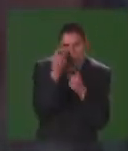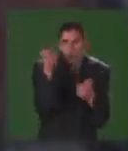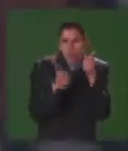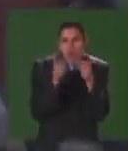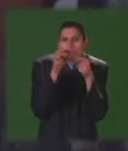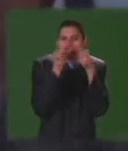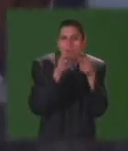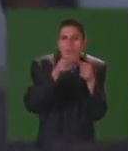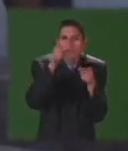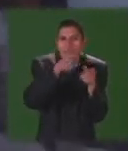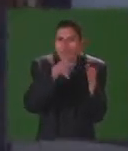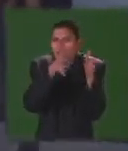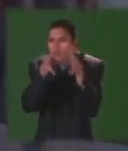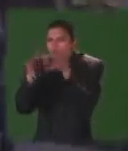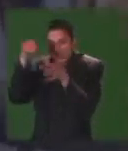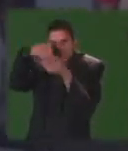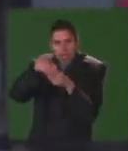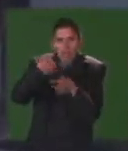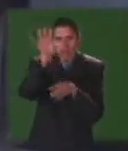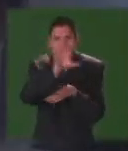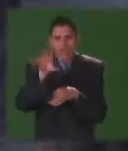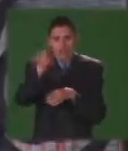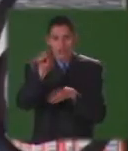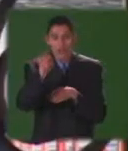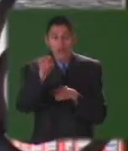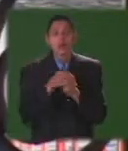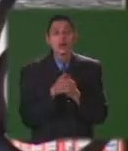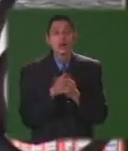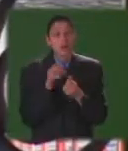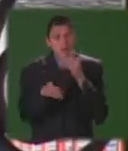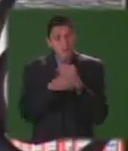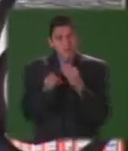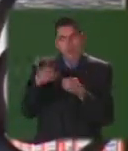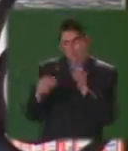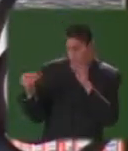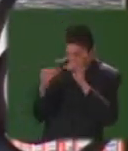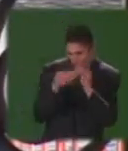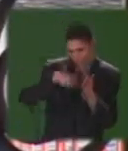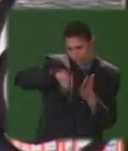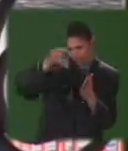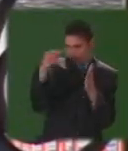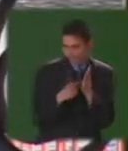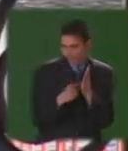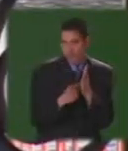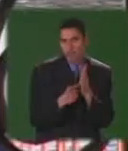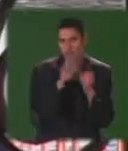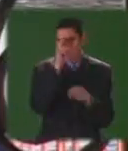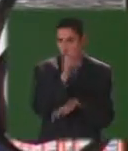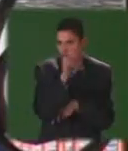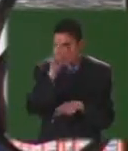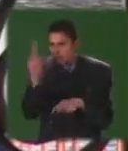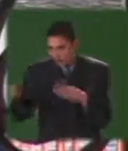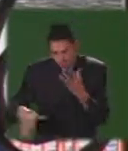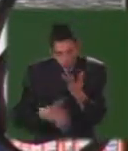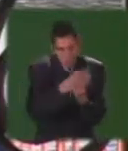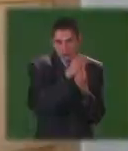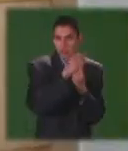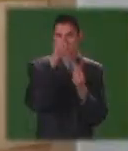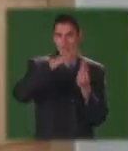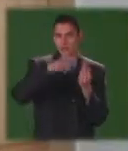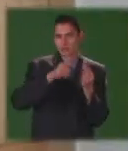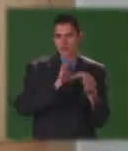y así lograr que el convenio que se vaya a establecer cuente con los elementos que ayuden a cubrir por completo dichas expectativas